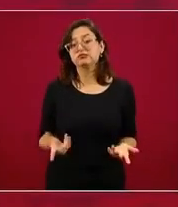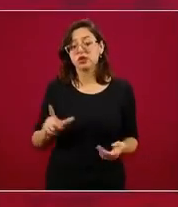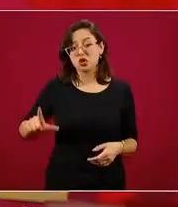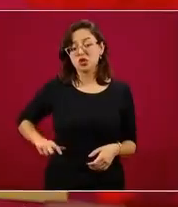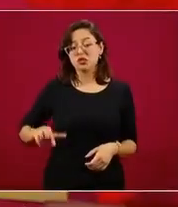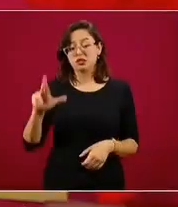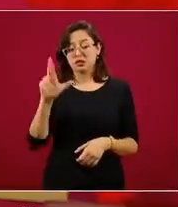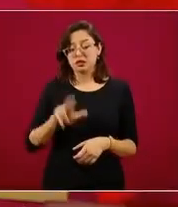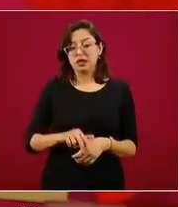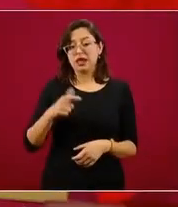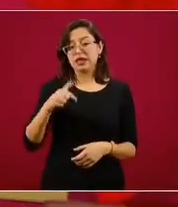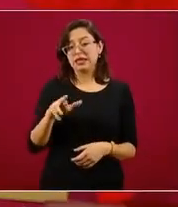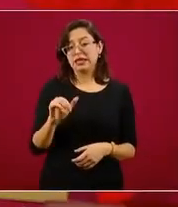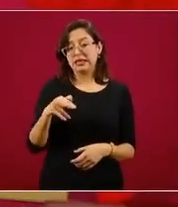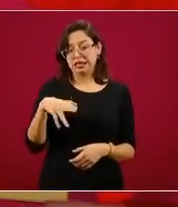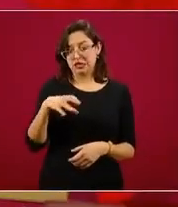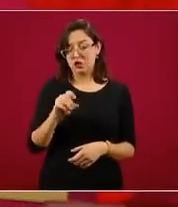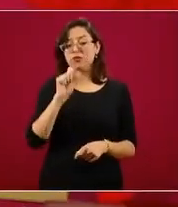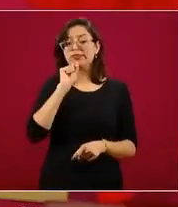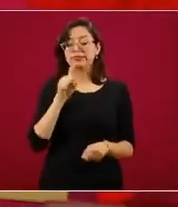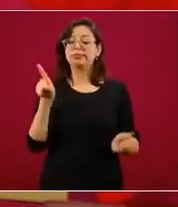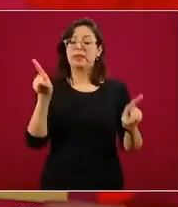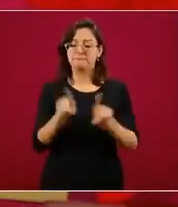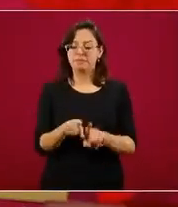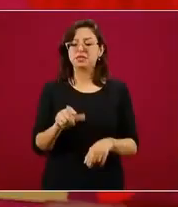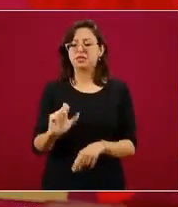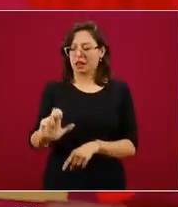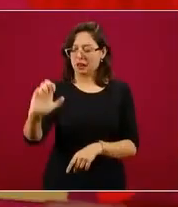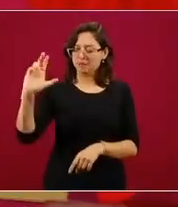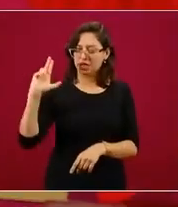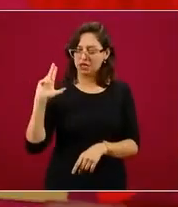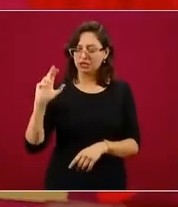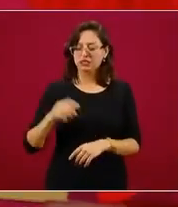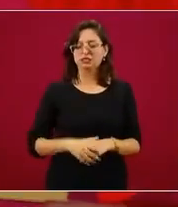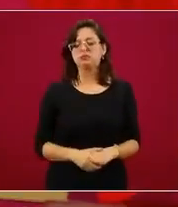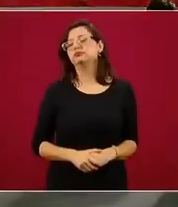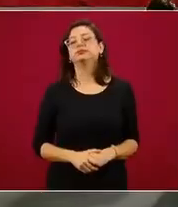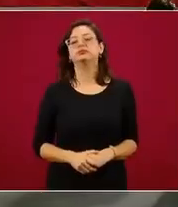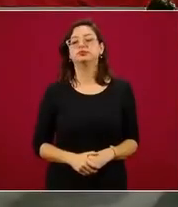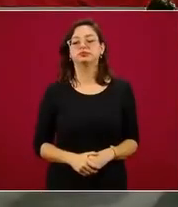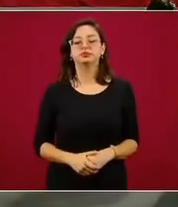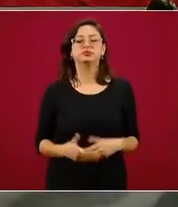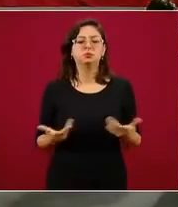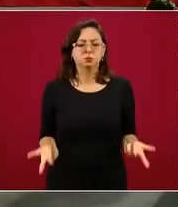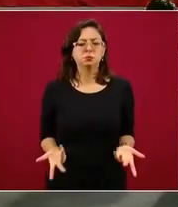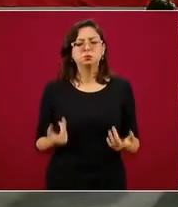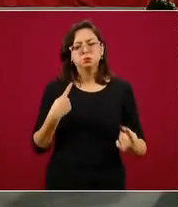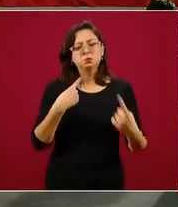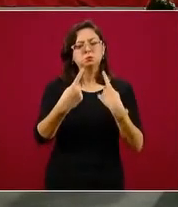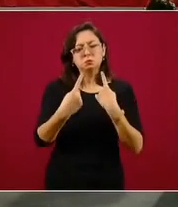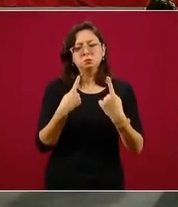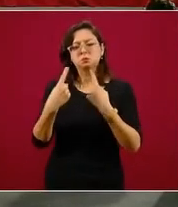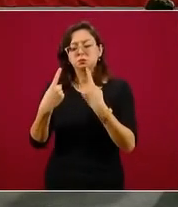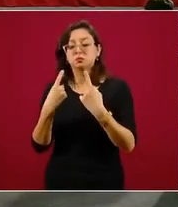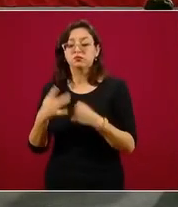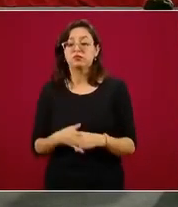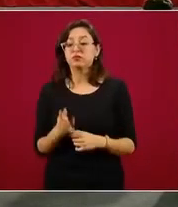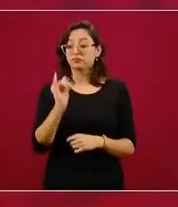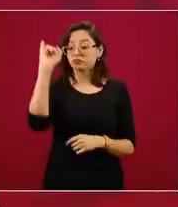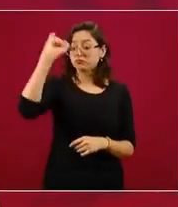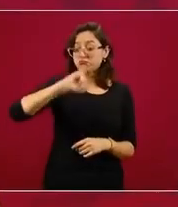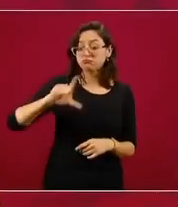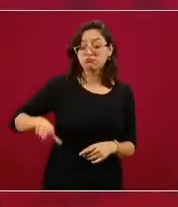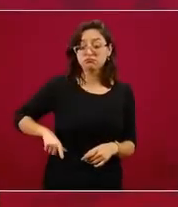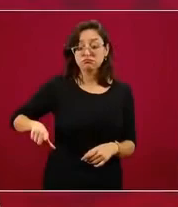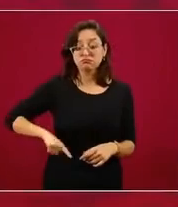gobernador Quirino Ordaz, también tuvimos una conversación el propio martes. Entonces, este es el ánimo que existe. Con la jefa de gobierno